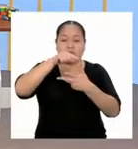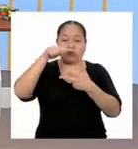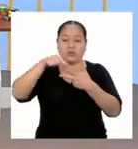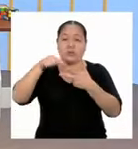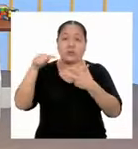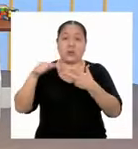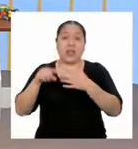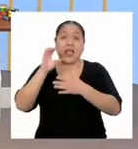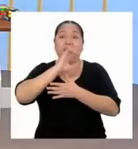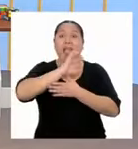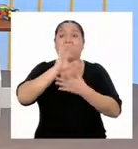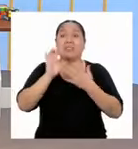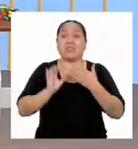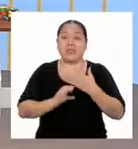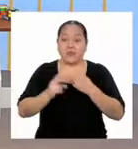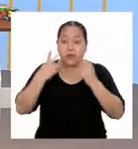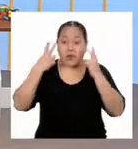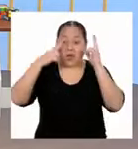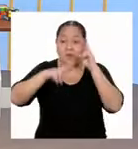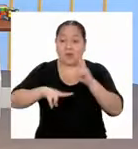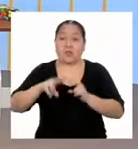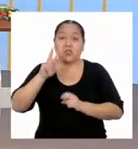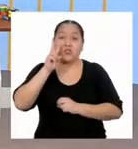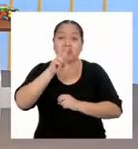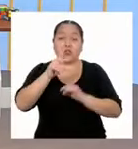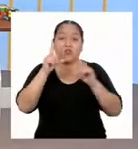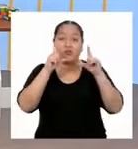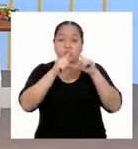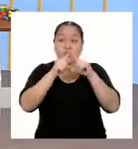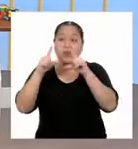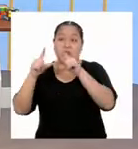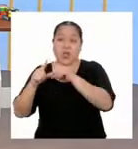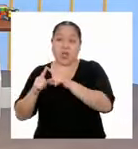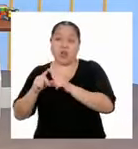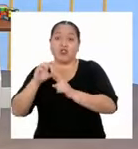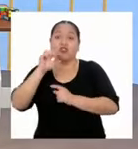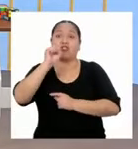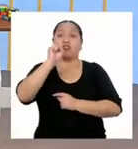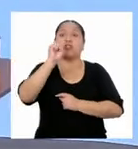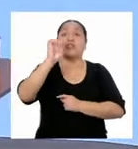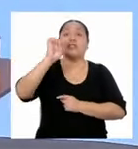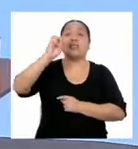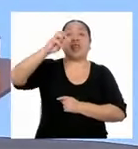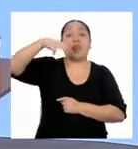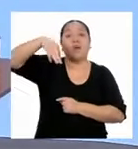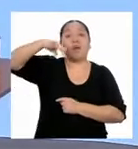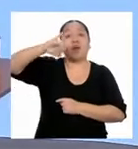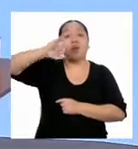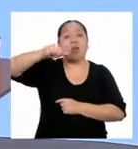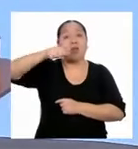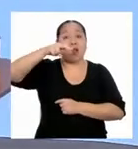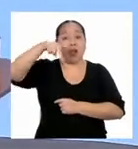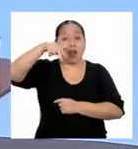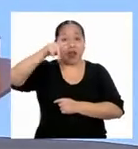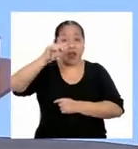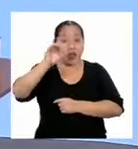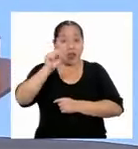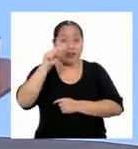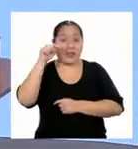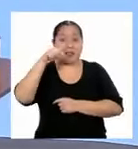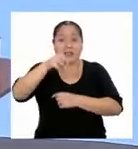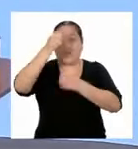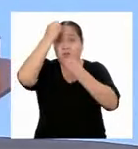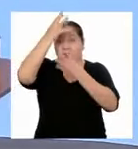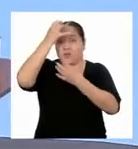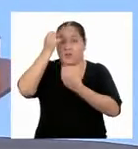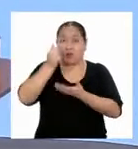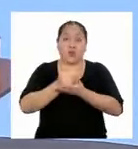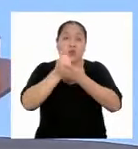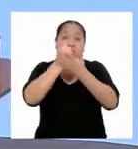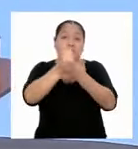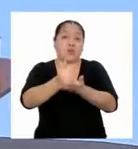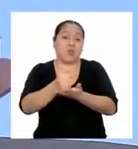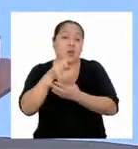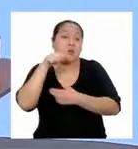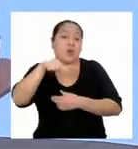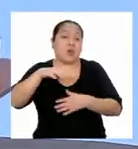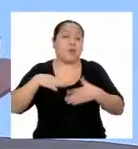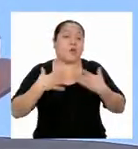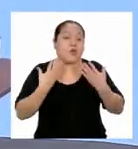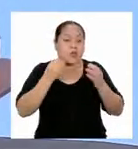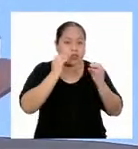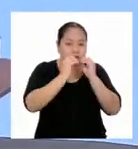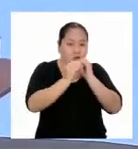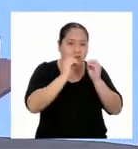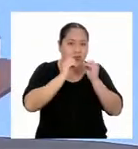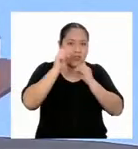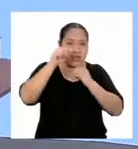Para determinar si dos triángulos son semejantes o no. Esta información será muy útil para poder resolver el